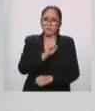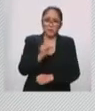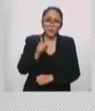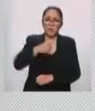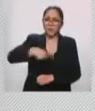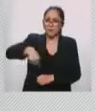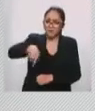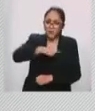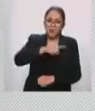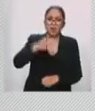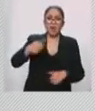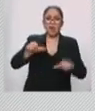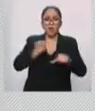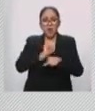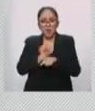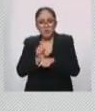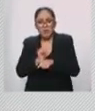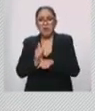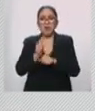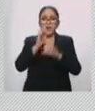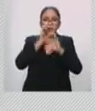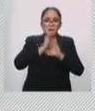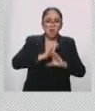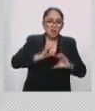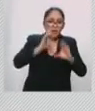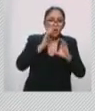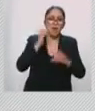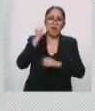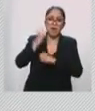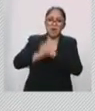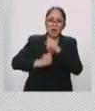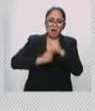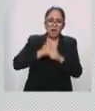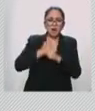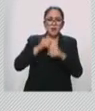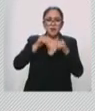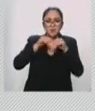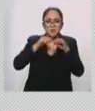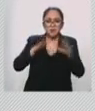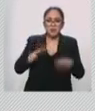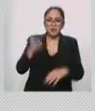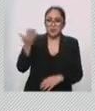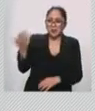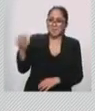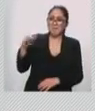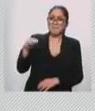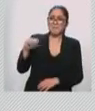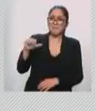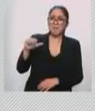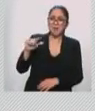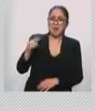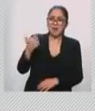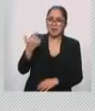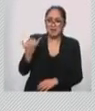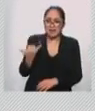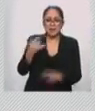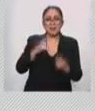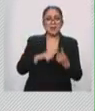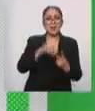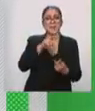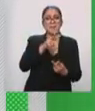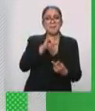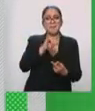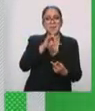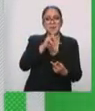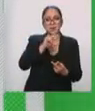bailamos, que tenemos años en el escenario. Está Magui Lemus, está Victoria Antonino,